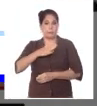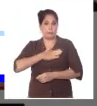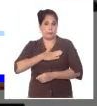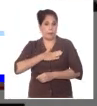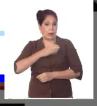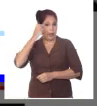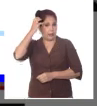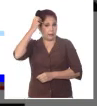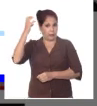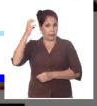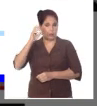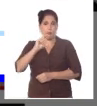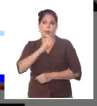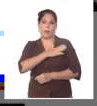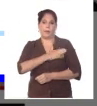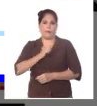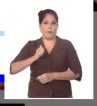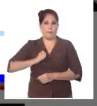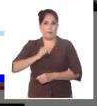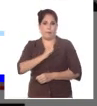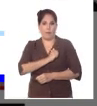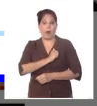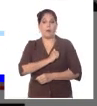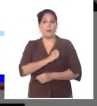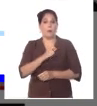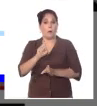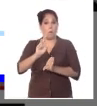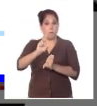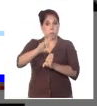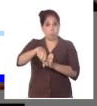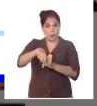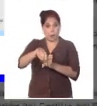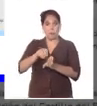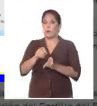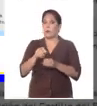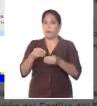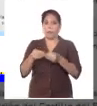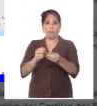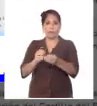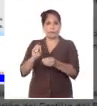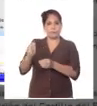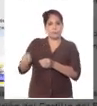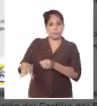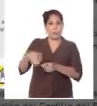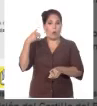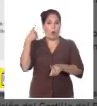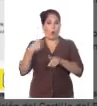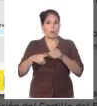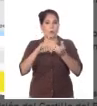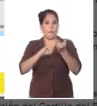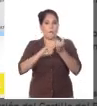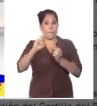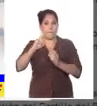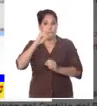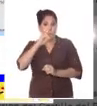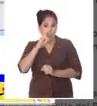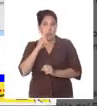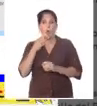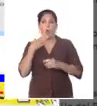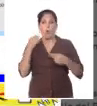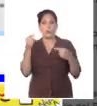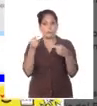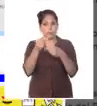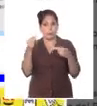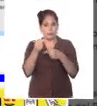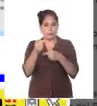y no estatal, las de banda magnética, las prepago desechables, así como los pines electrónicos mediante transfer móvil y